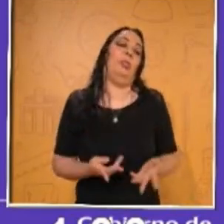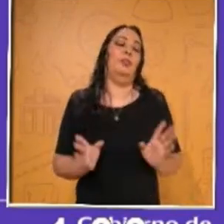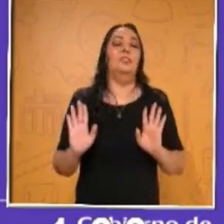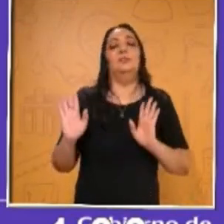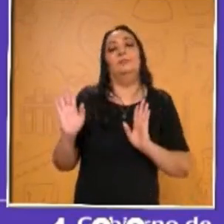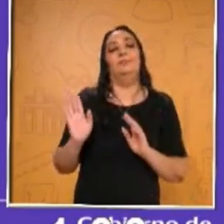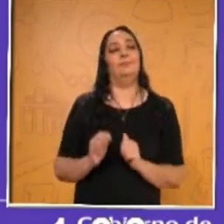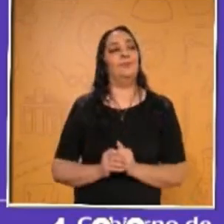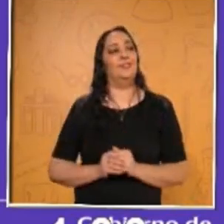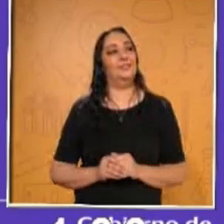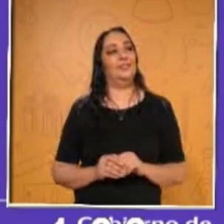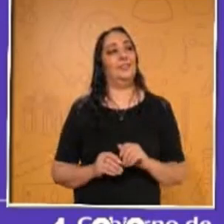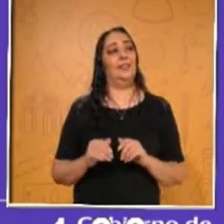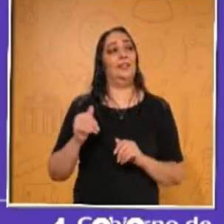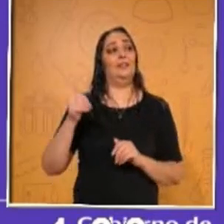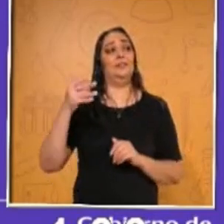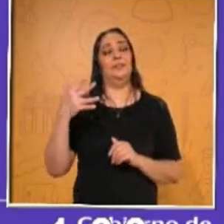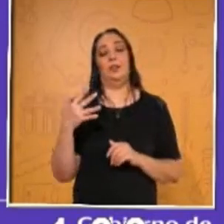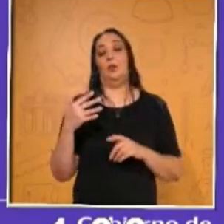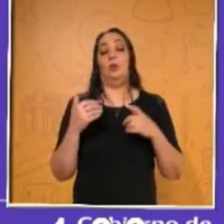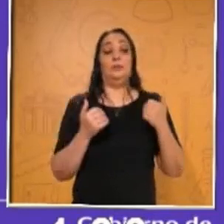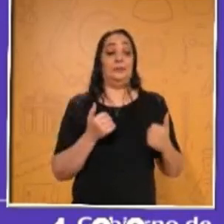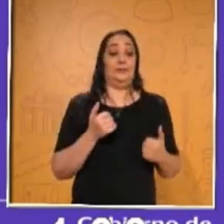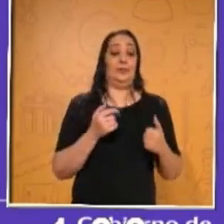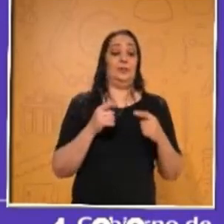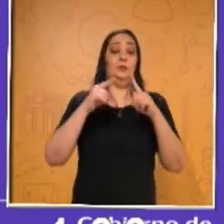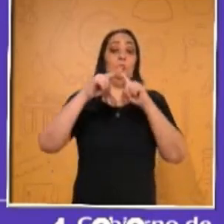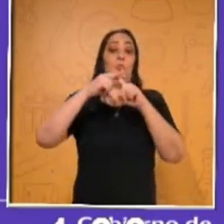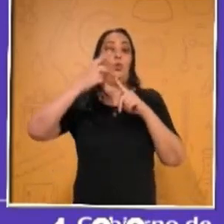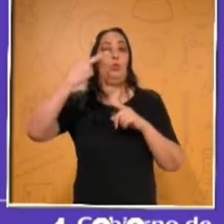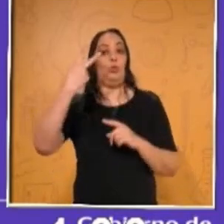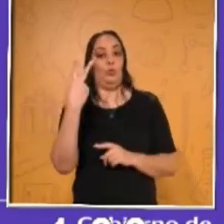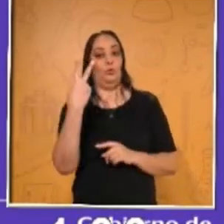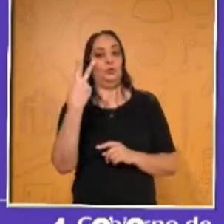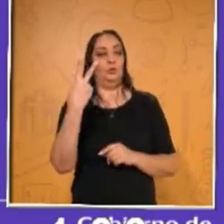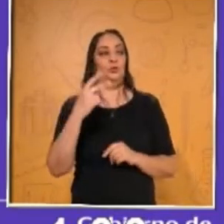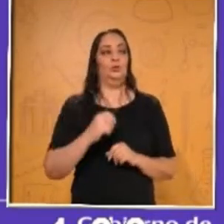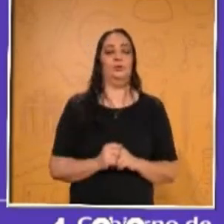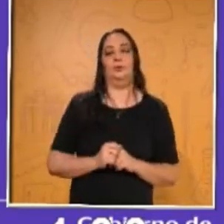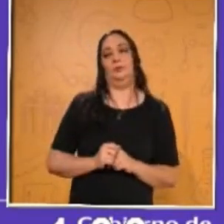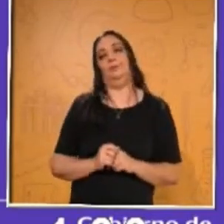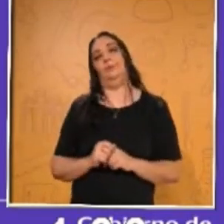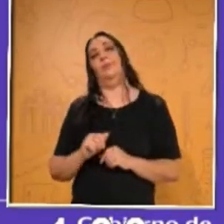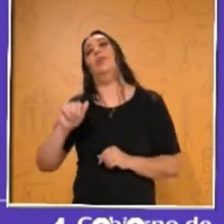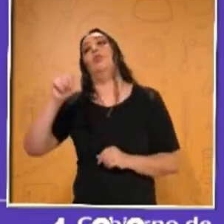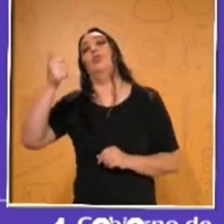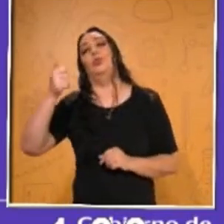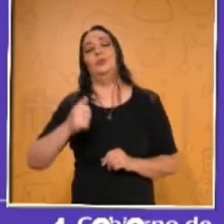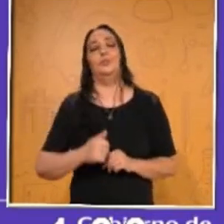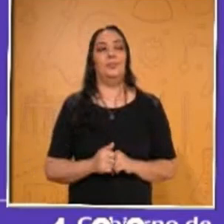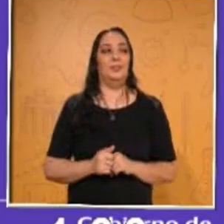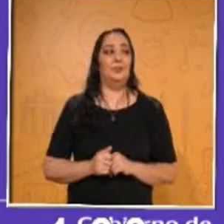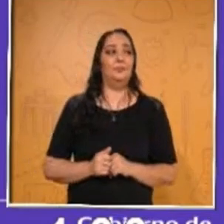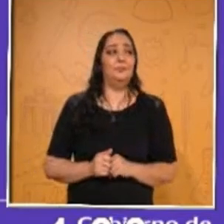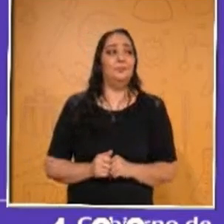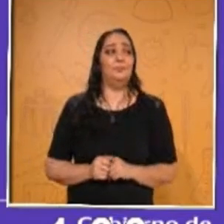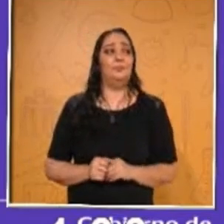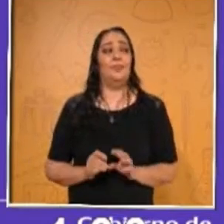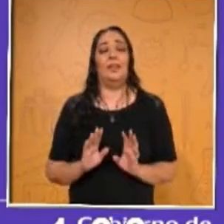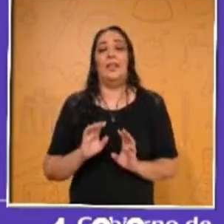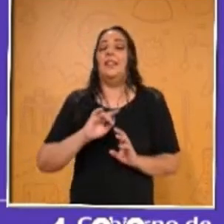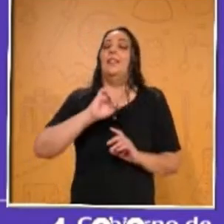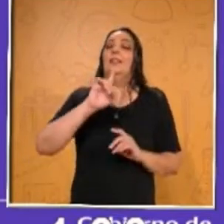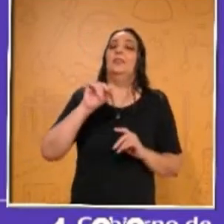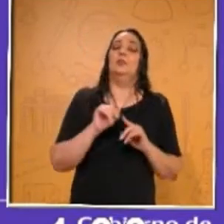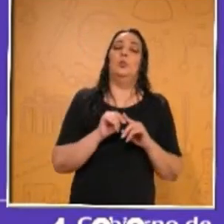comieron, se me hace. Seis por dos, doce. Doce. Coscorrona que se equivoque. Y luego